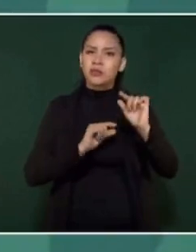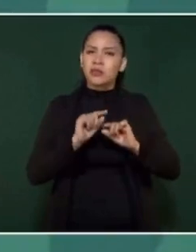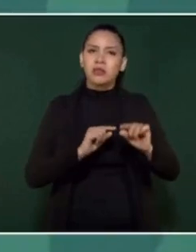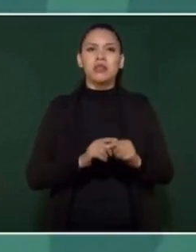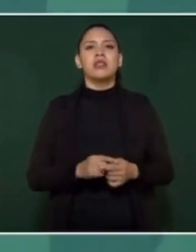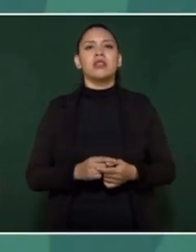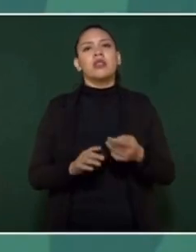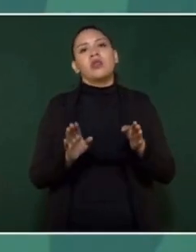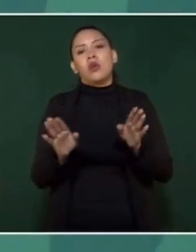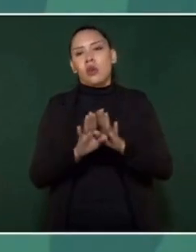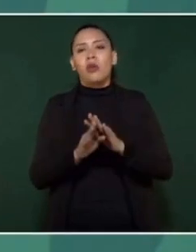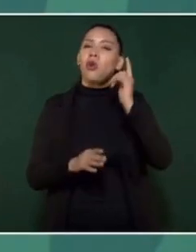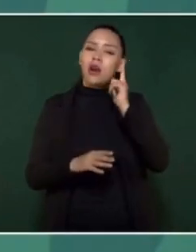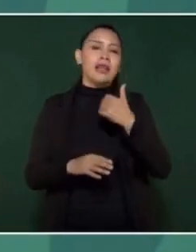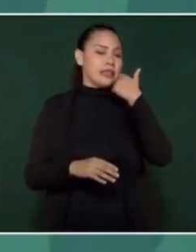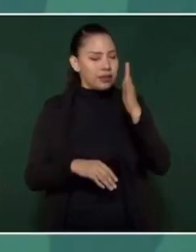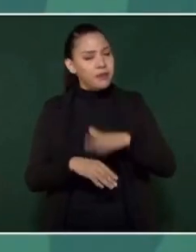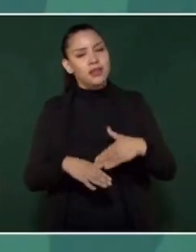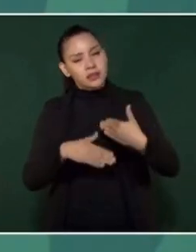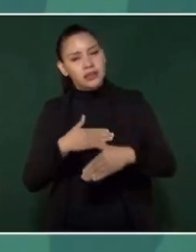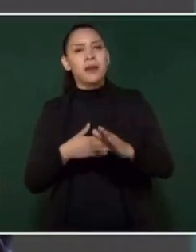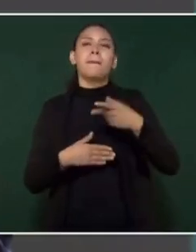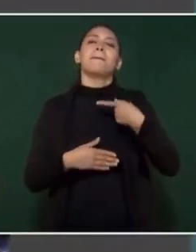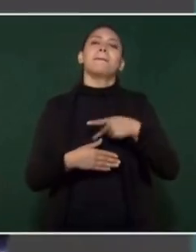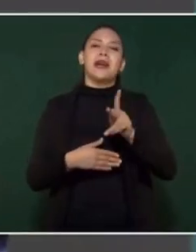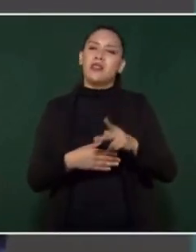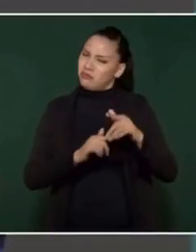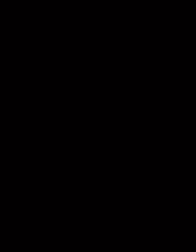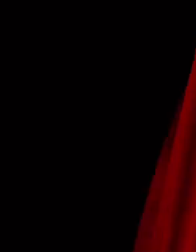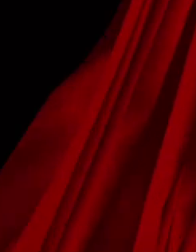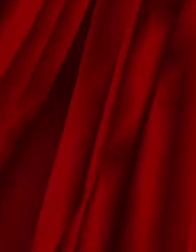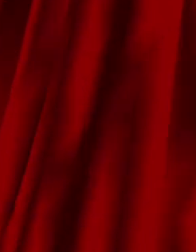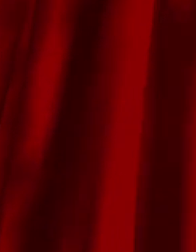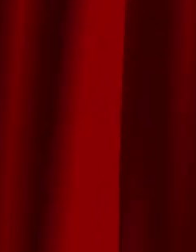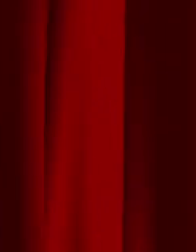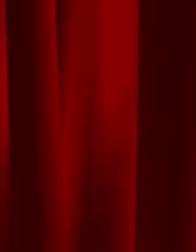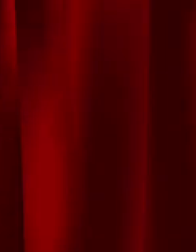Lleva tiempo, quisiéramos que se avanzara más, pero vamos a seguir adelante.